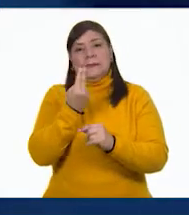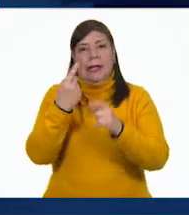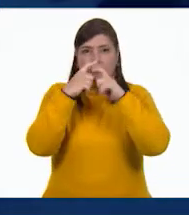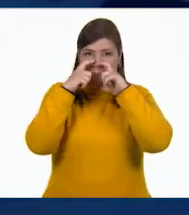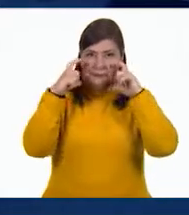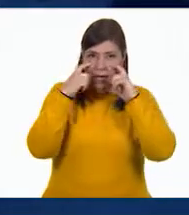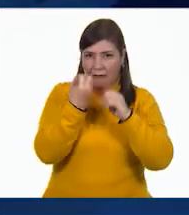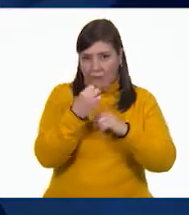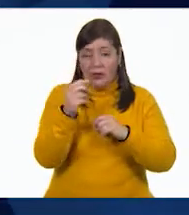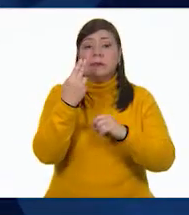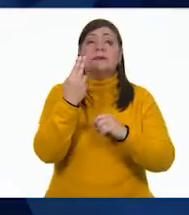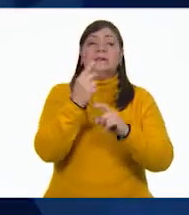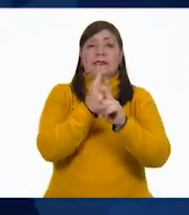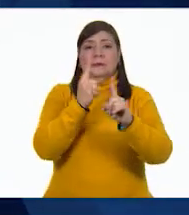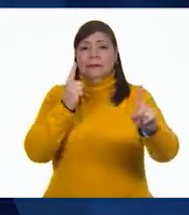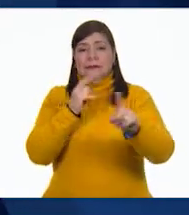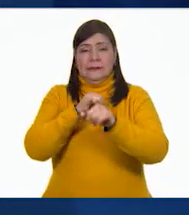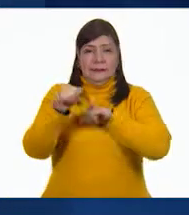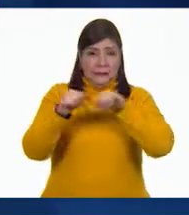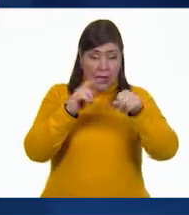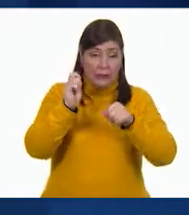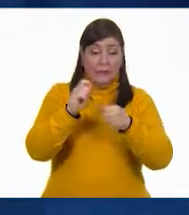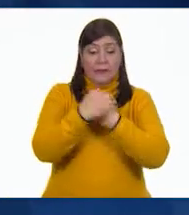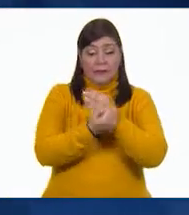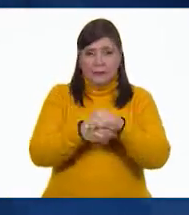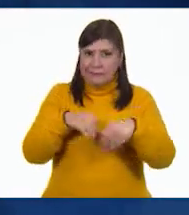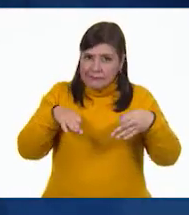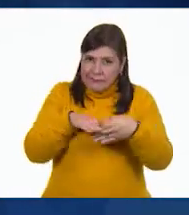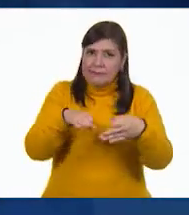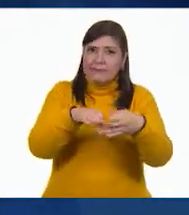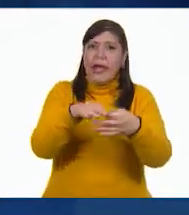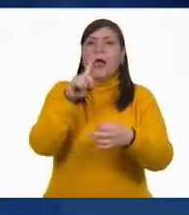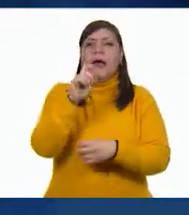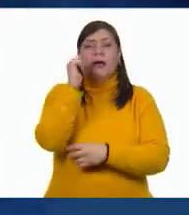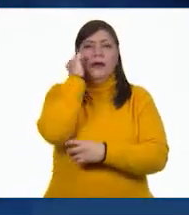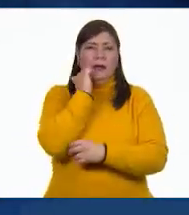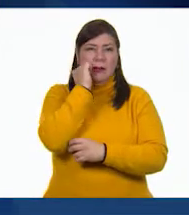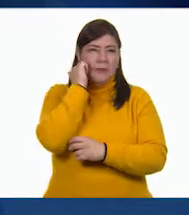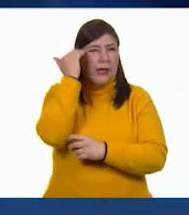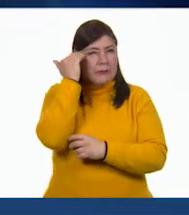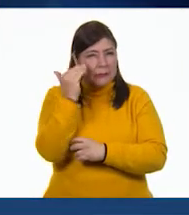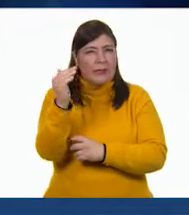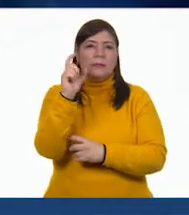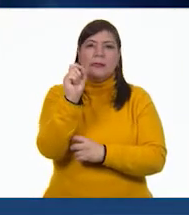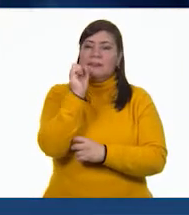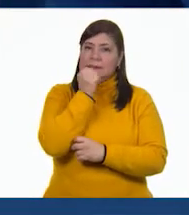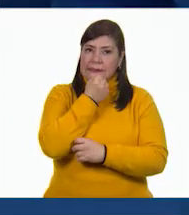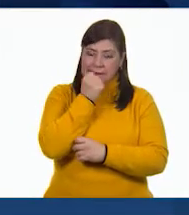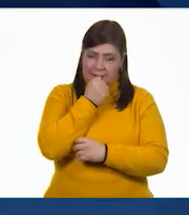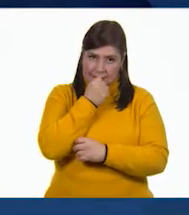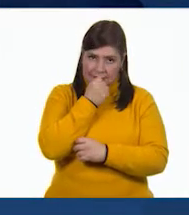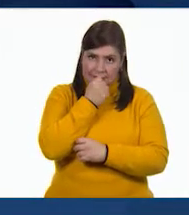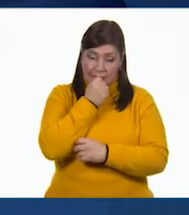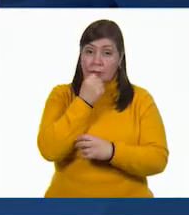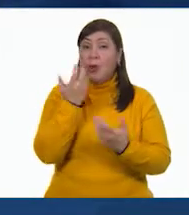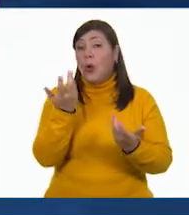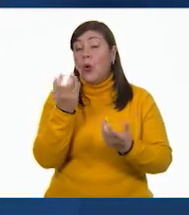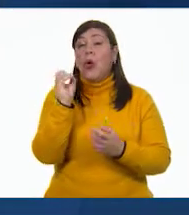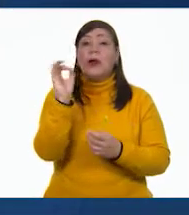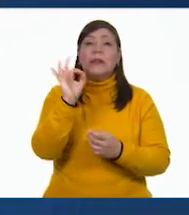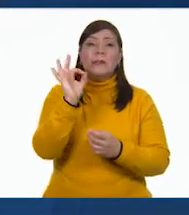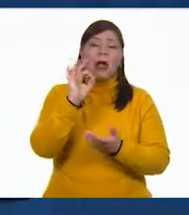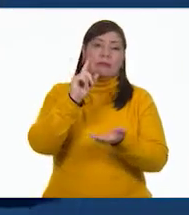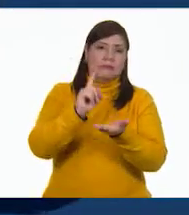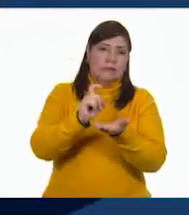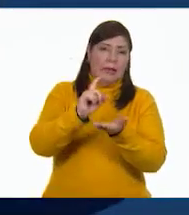distancia. Lávate las manos muy seguido con agua y jabón por lo menos durante 20 segundos. O aplica